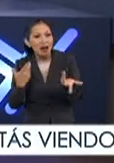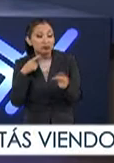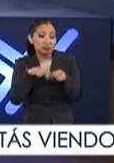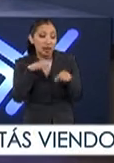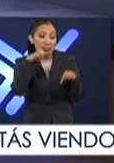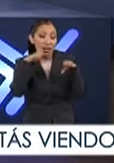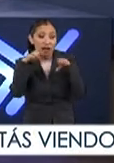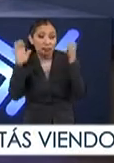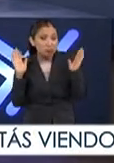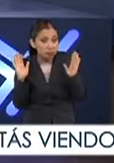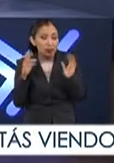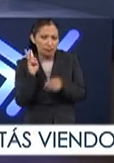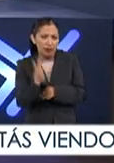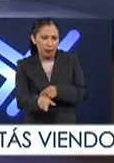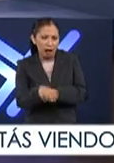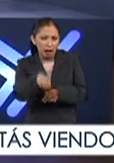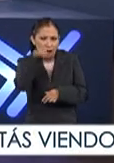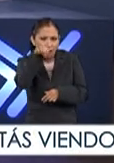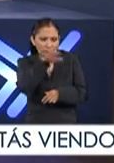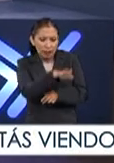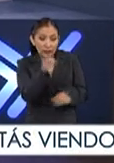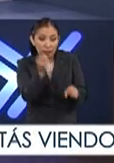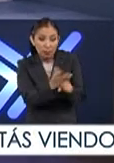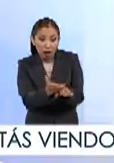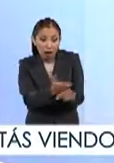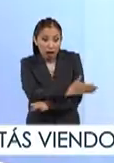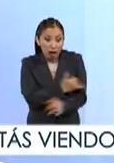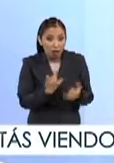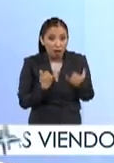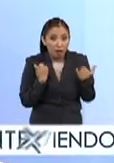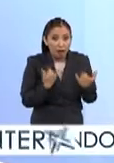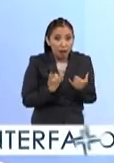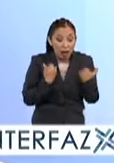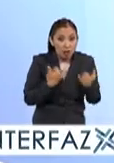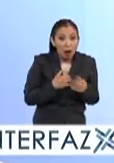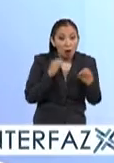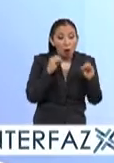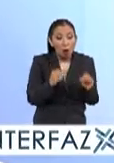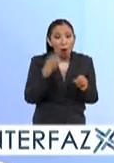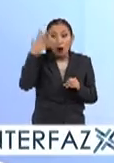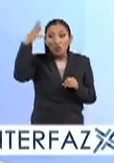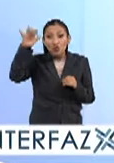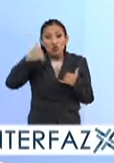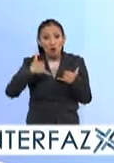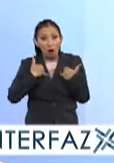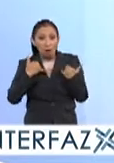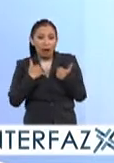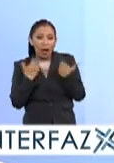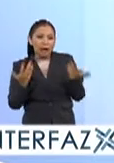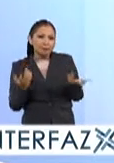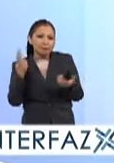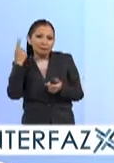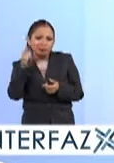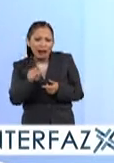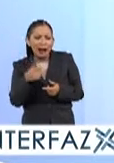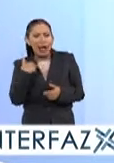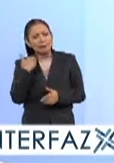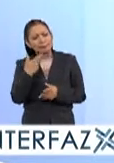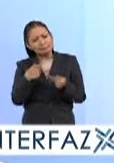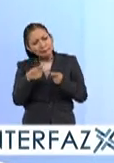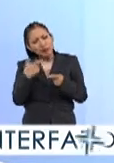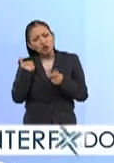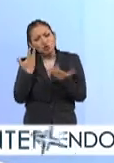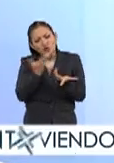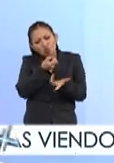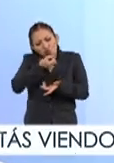correspondientes y creo que en efecto la edad temprana de un joven o un adulto joven pues es para desarrollar